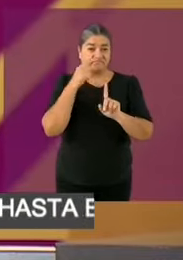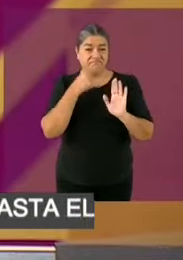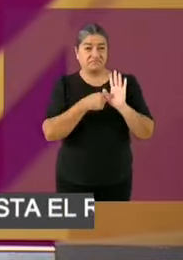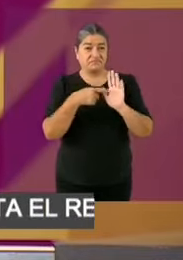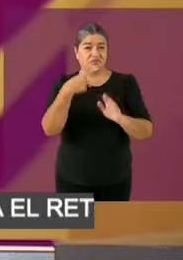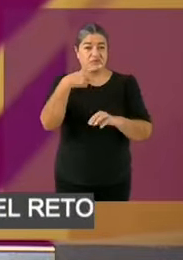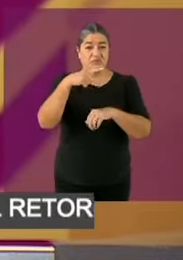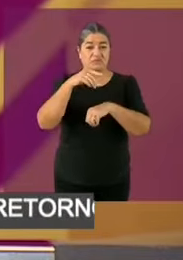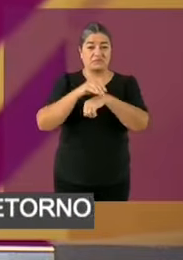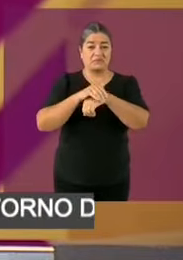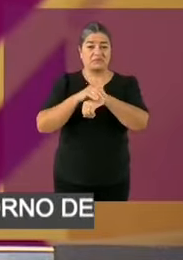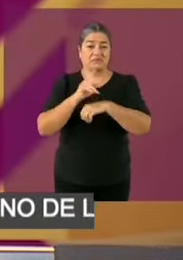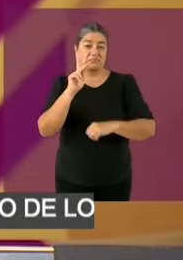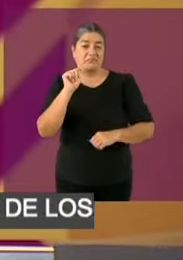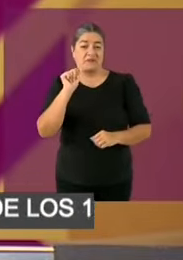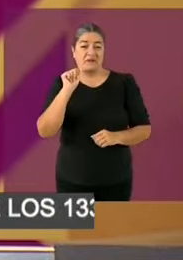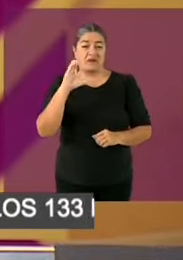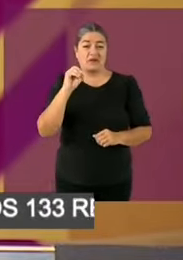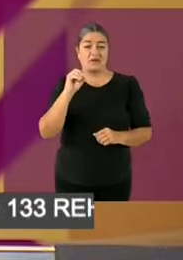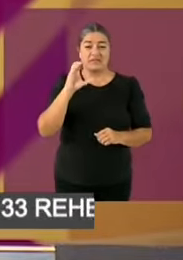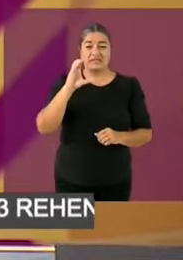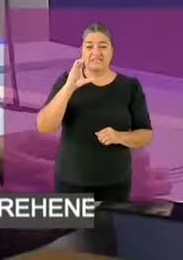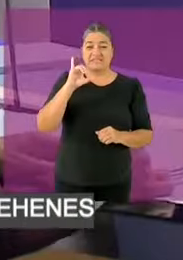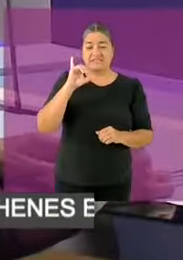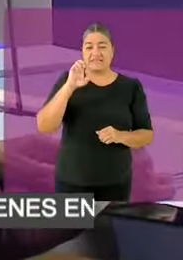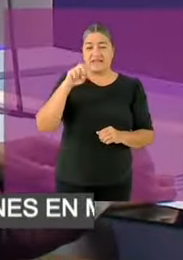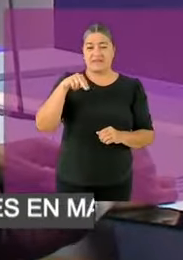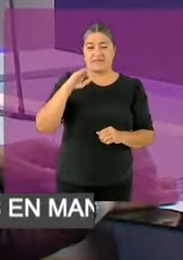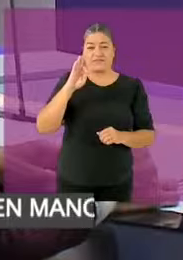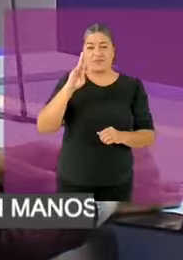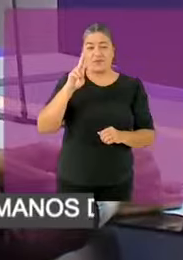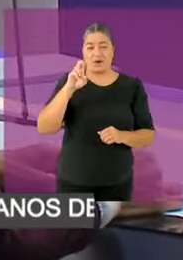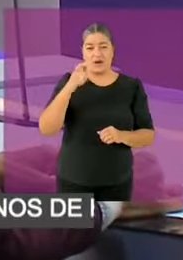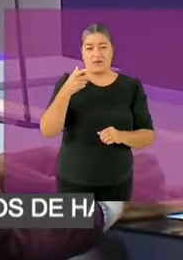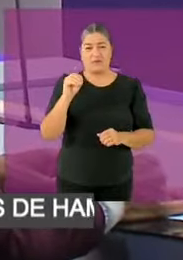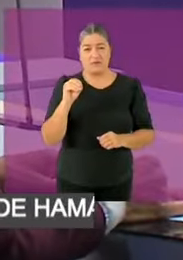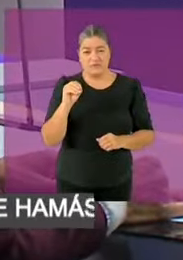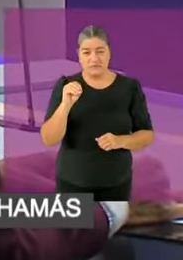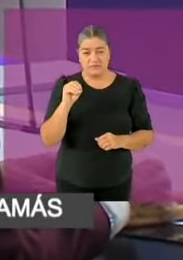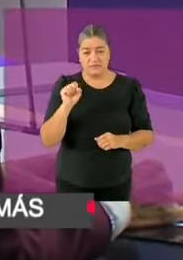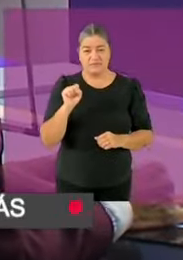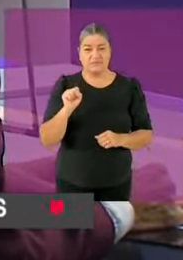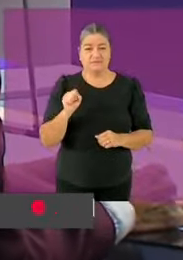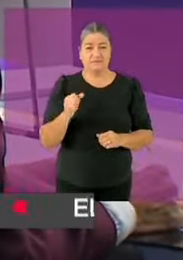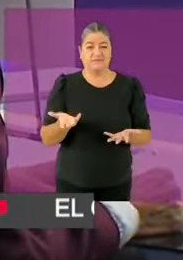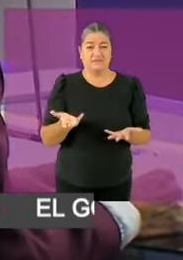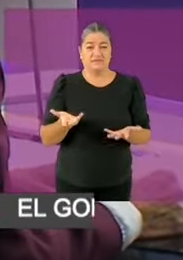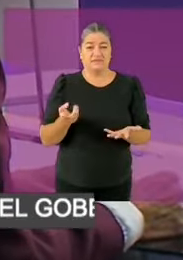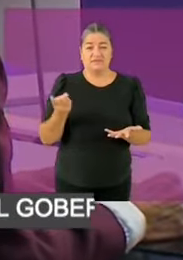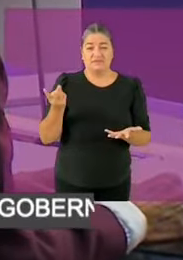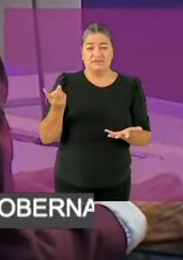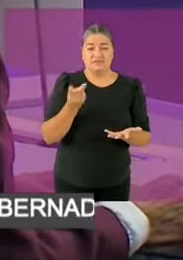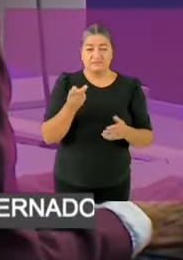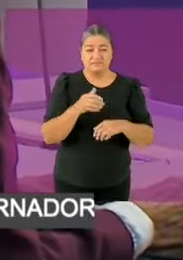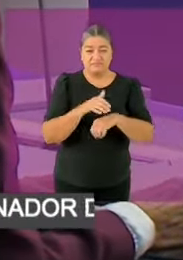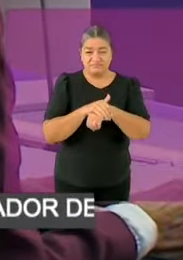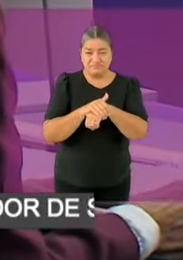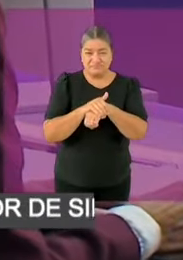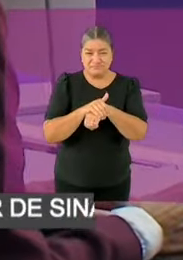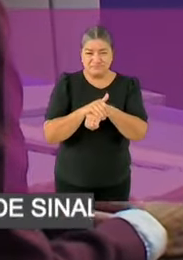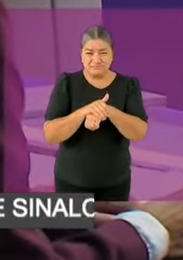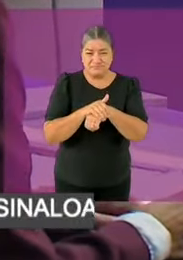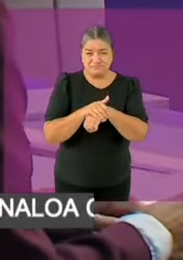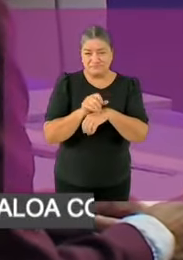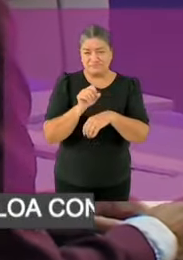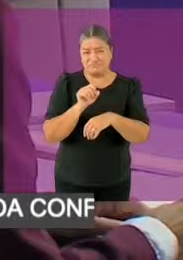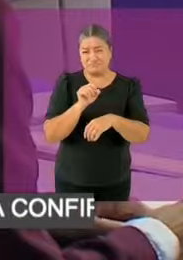de enriquecerse. La gente de Nuevo León lo conoce. Sabe perfectamente por qué han quebrado al Estado. O con su